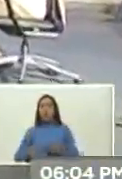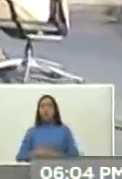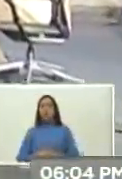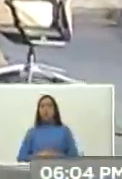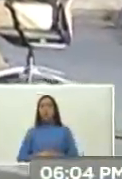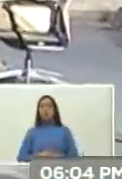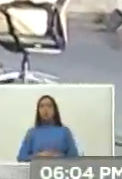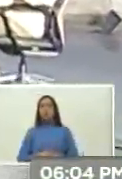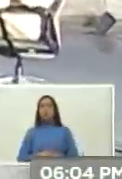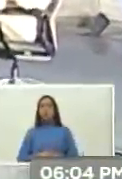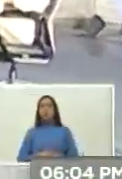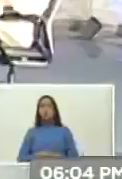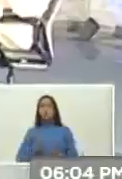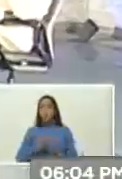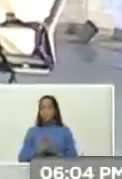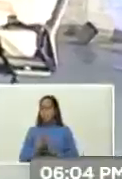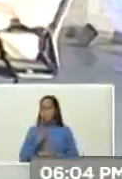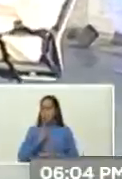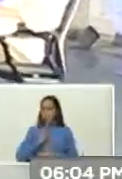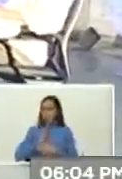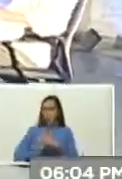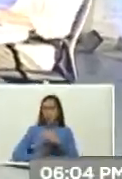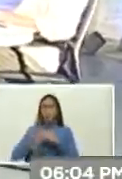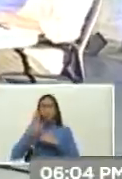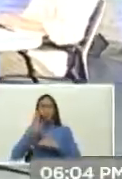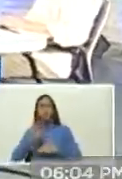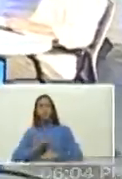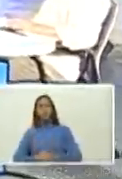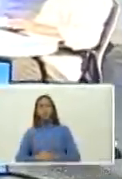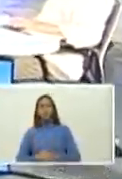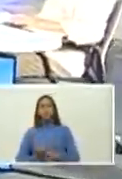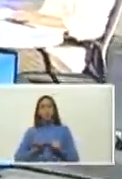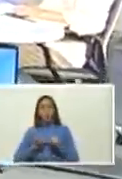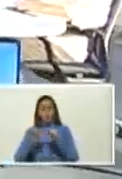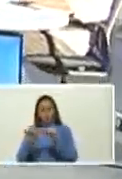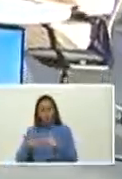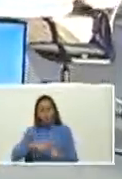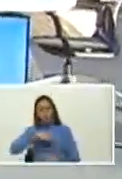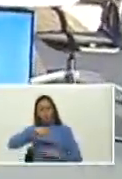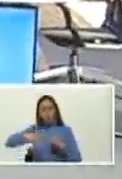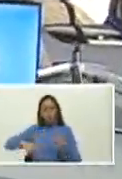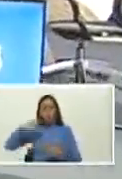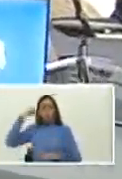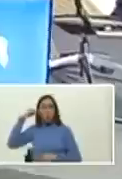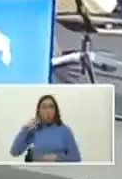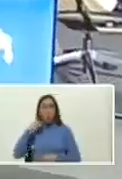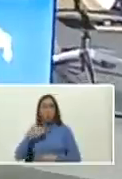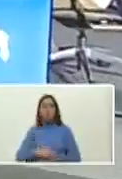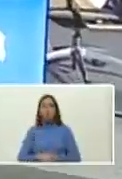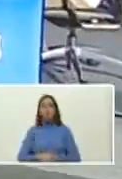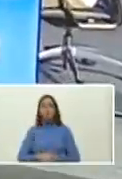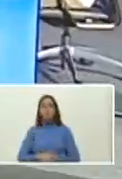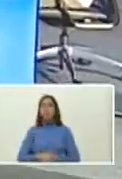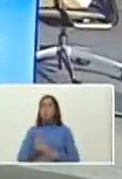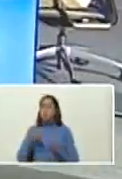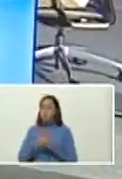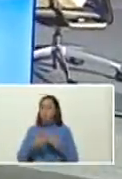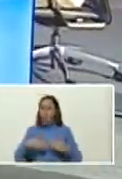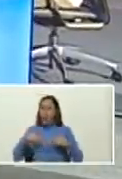lo que humildemente ha avanzado la revolución bolivariana en salud